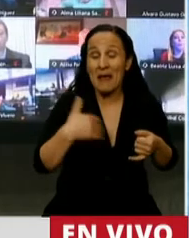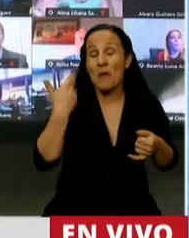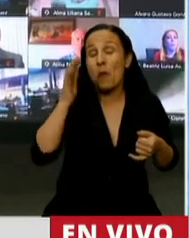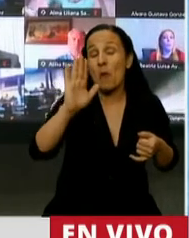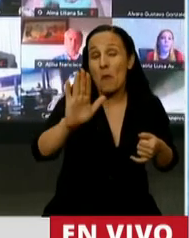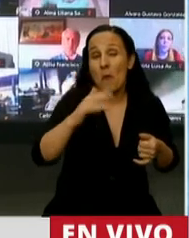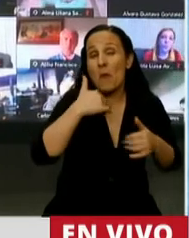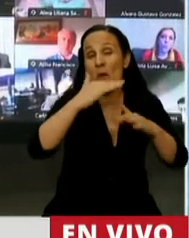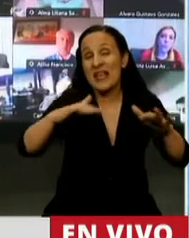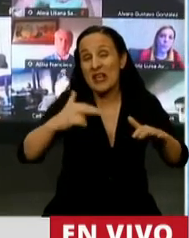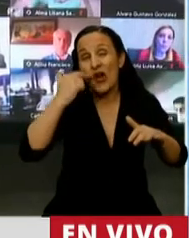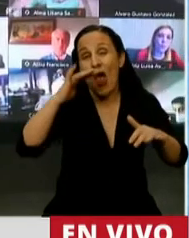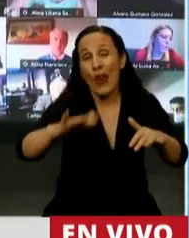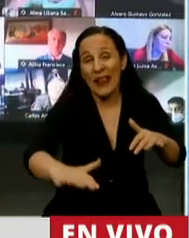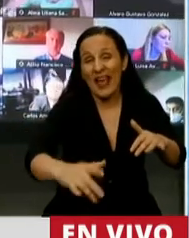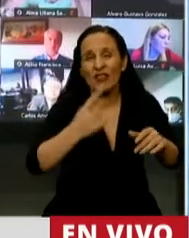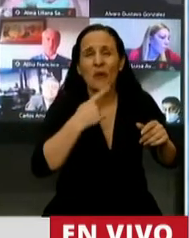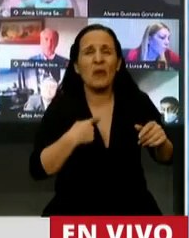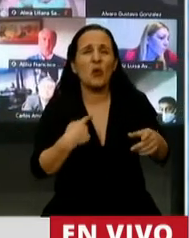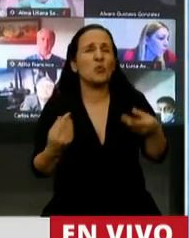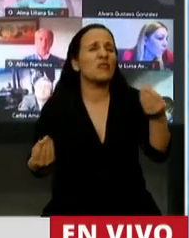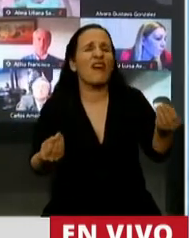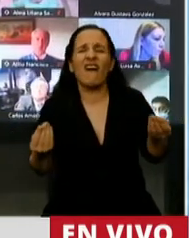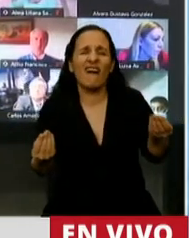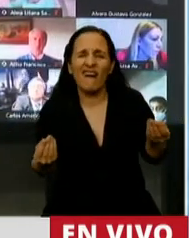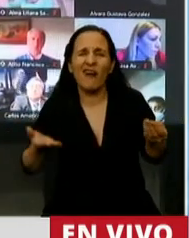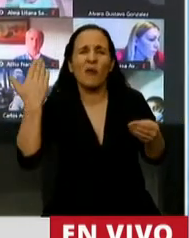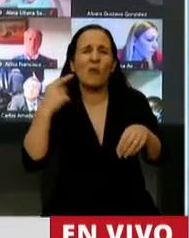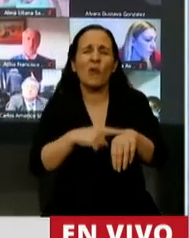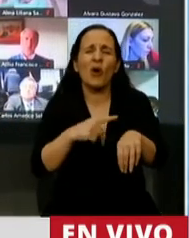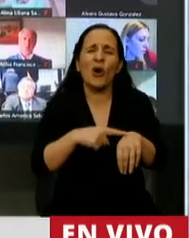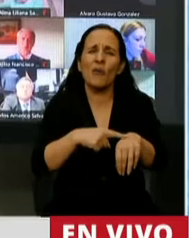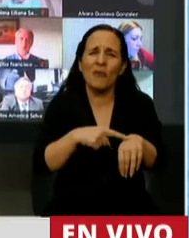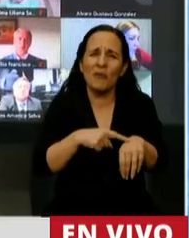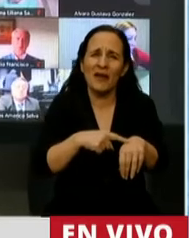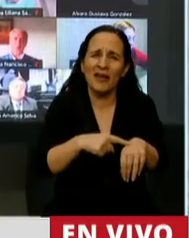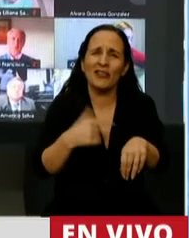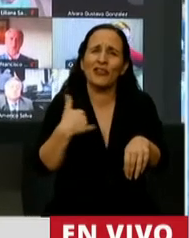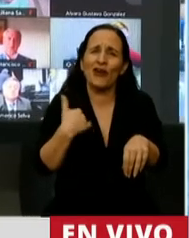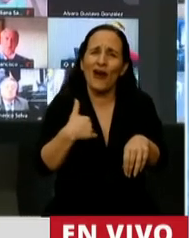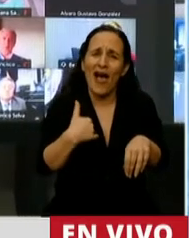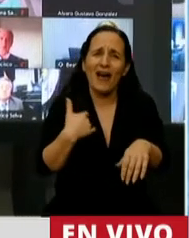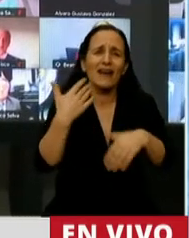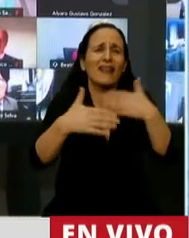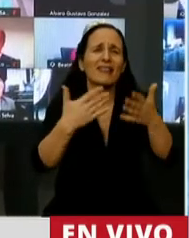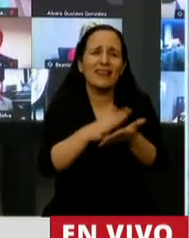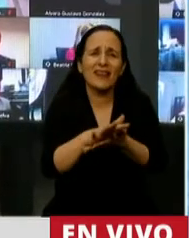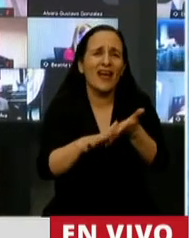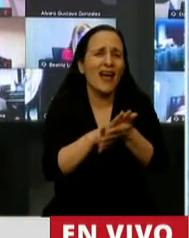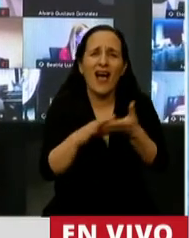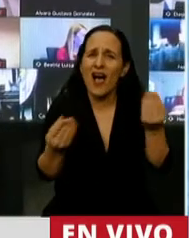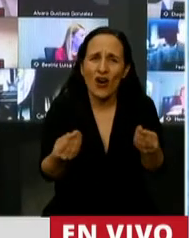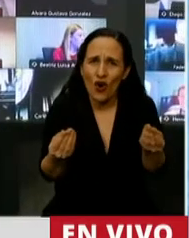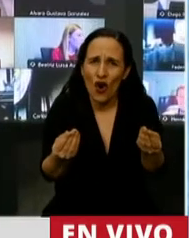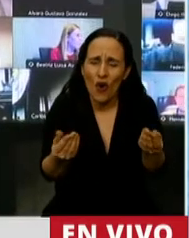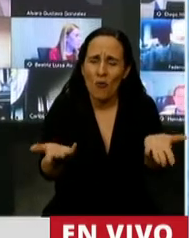años, nuestros nietos, nos preguntarán qué hicimos nosotros para sacar a la Argentina de esta crisis económica y social y atravesar